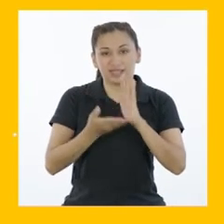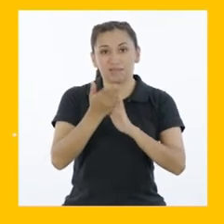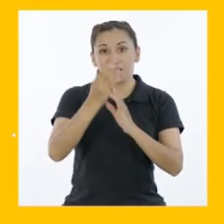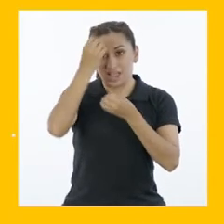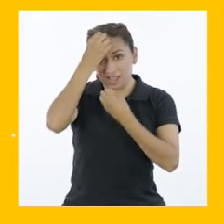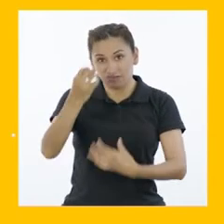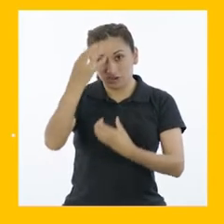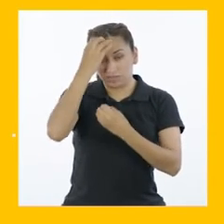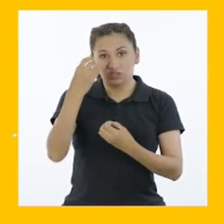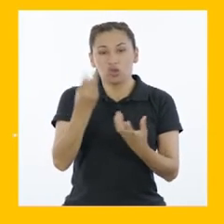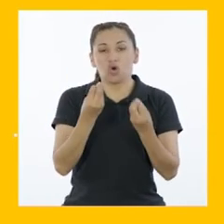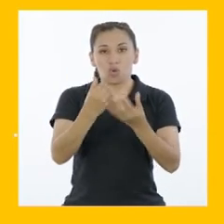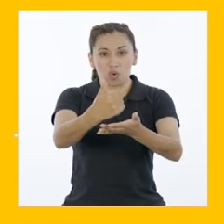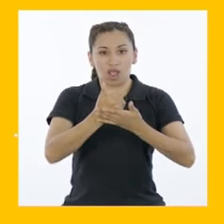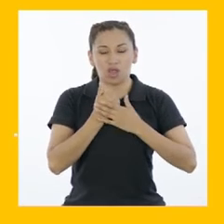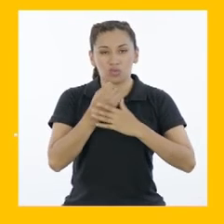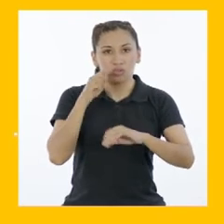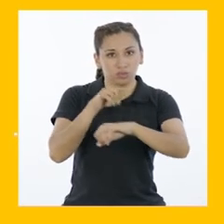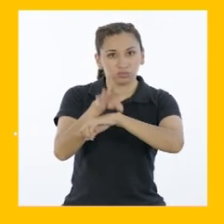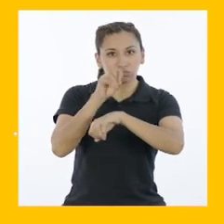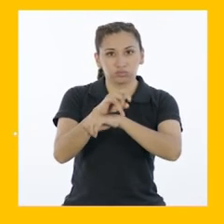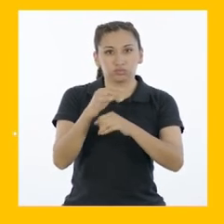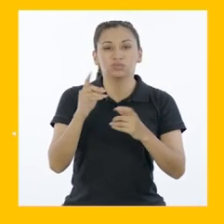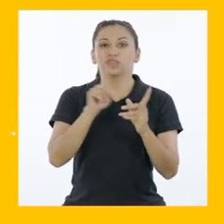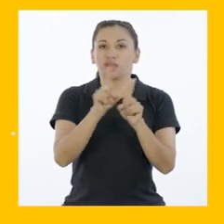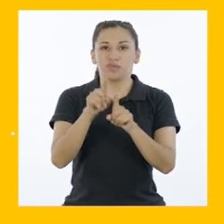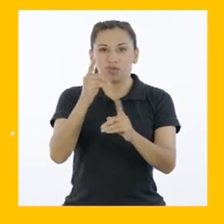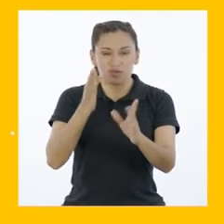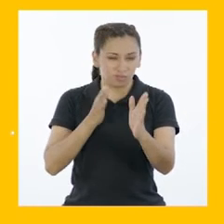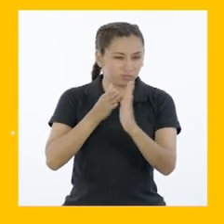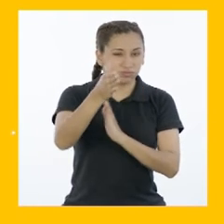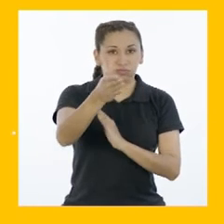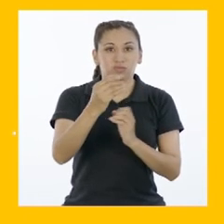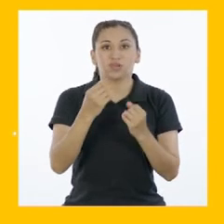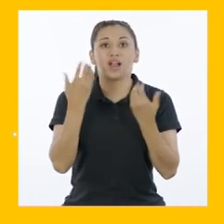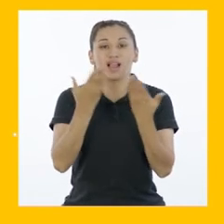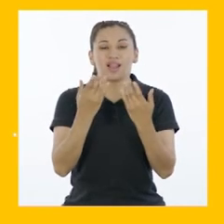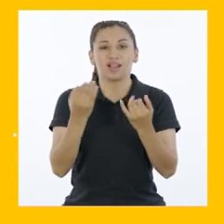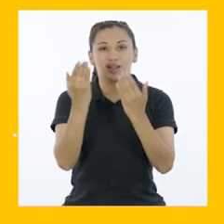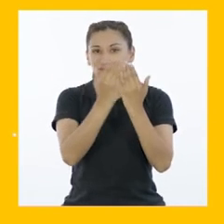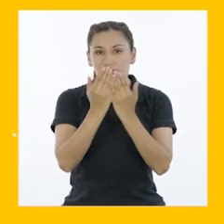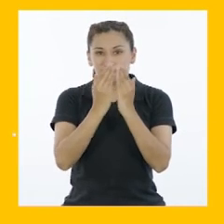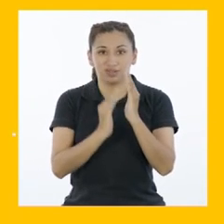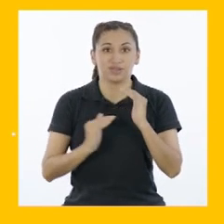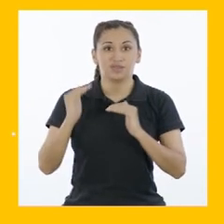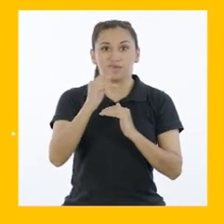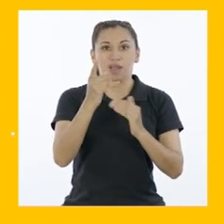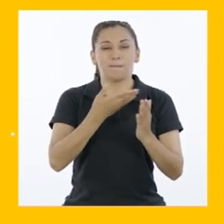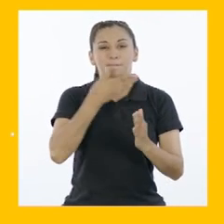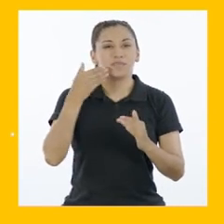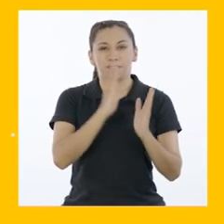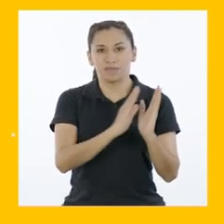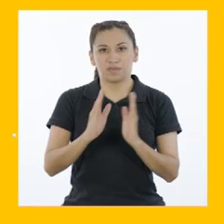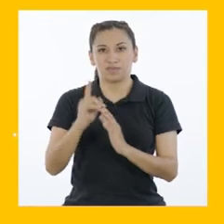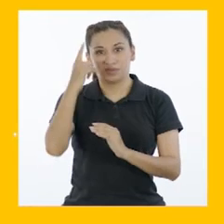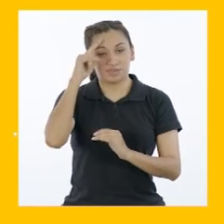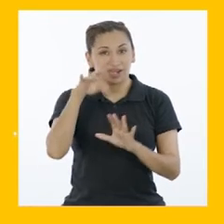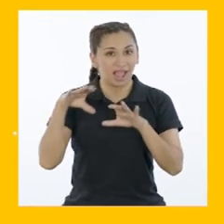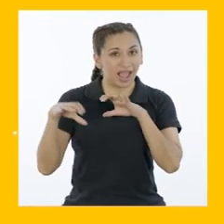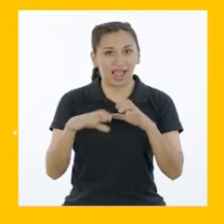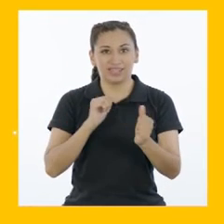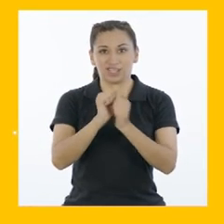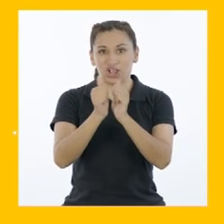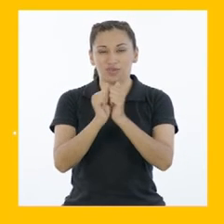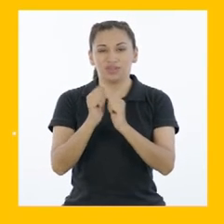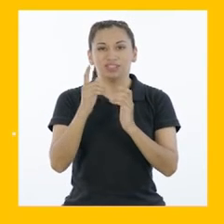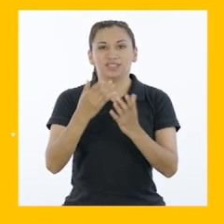información sobre orientación vocacional y contenidos educativos para ir con todo a la educación superior y tener una mayor preparación para